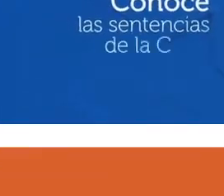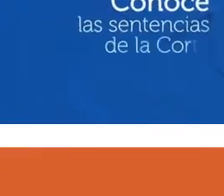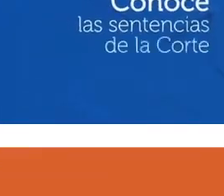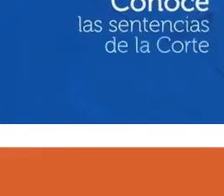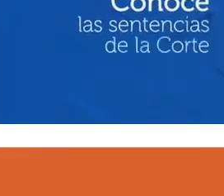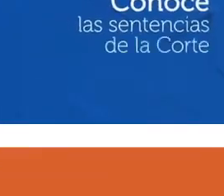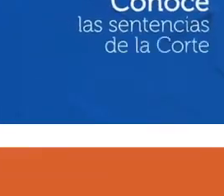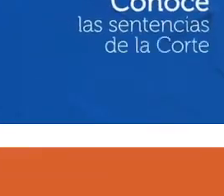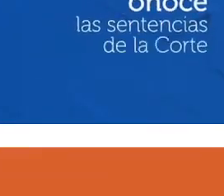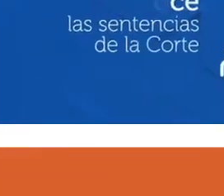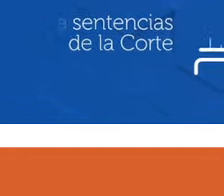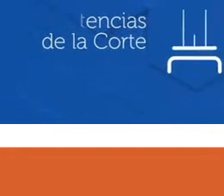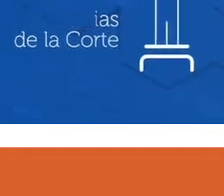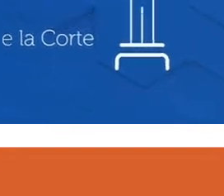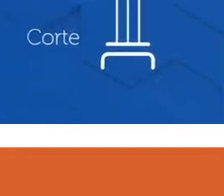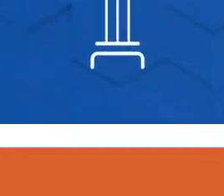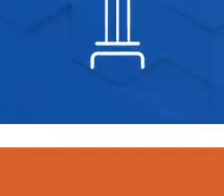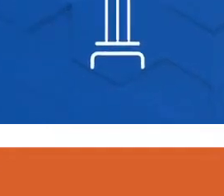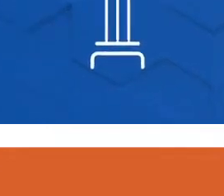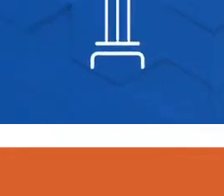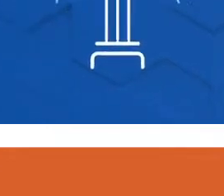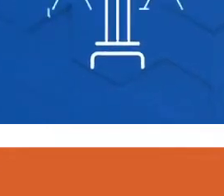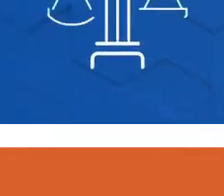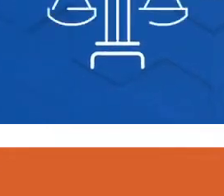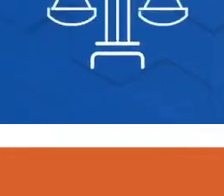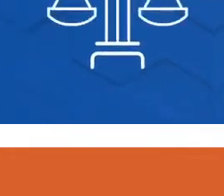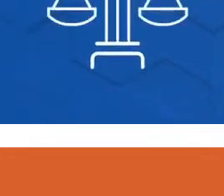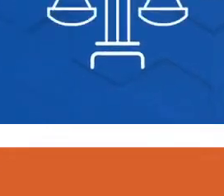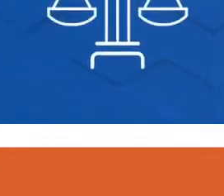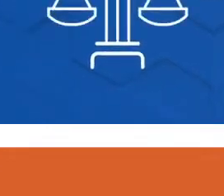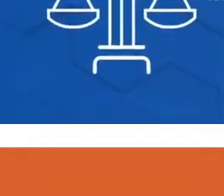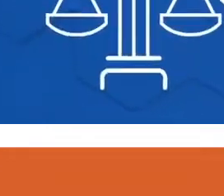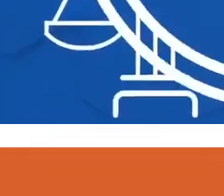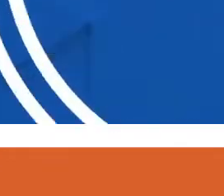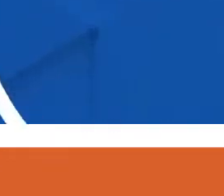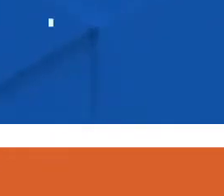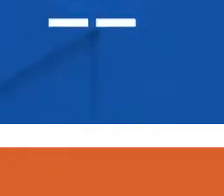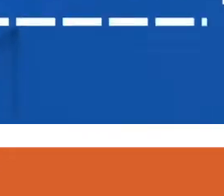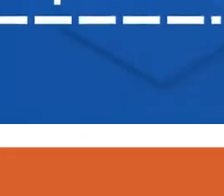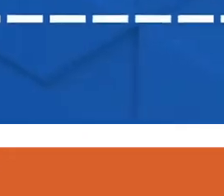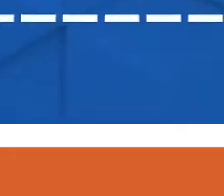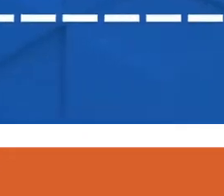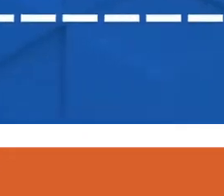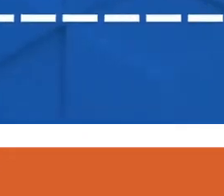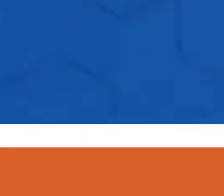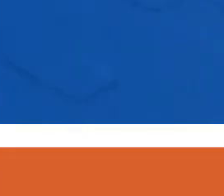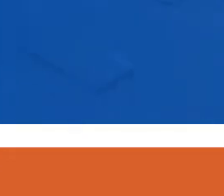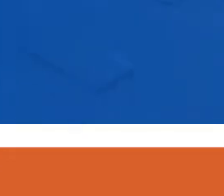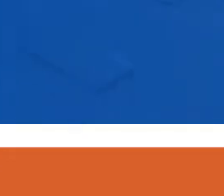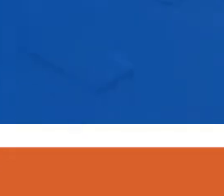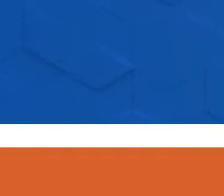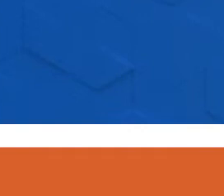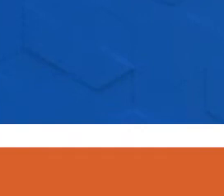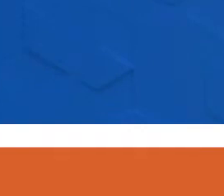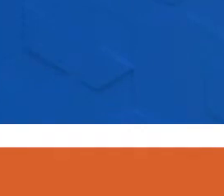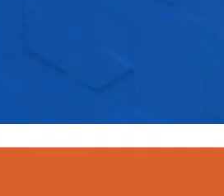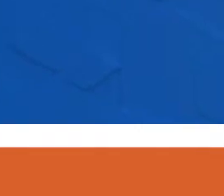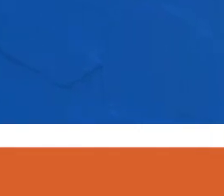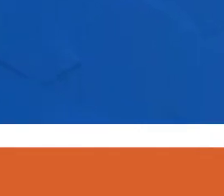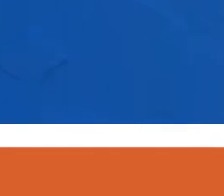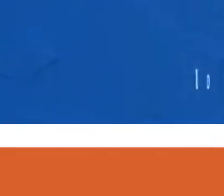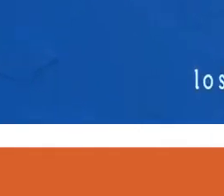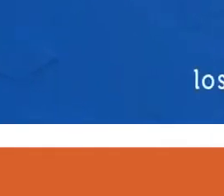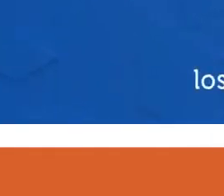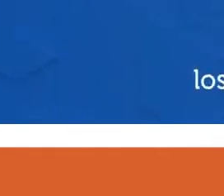Conoce las sentencias de la Corte que protegen los derechos humanos de todas las personas. Para ampliar tu conocimiento sobre el trabajo jurisdiccional,